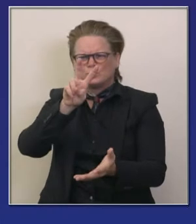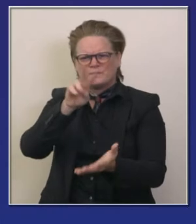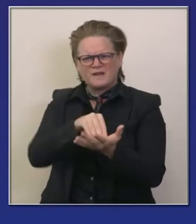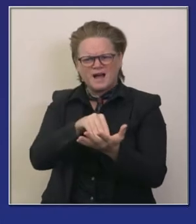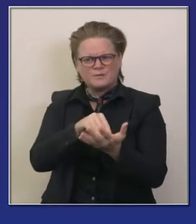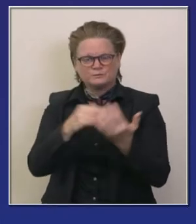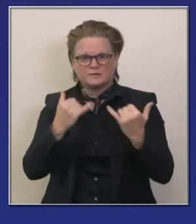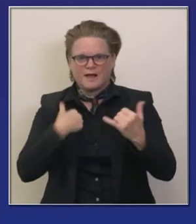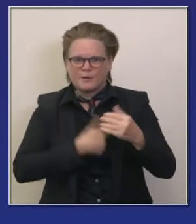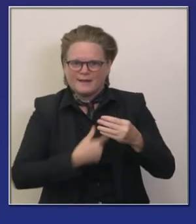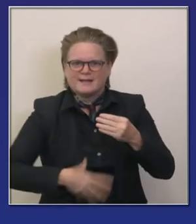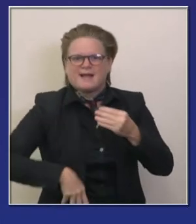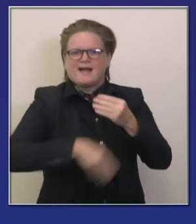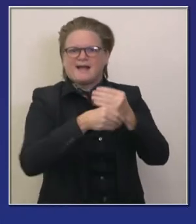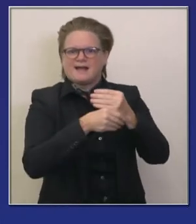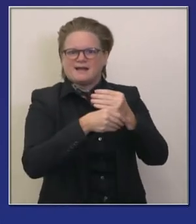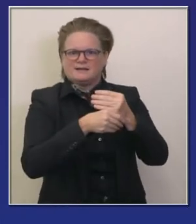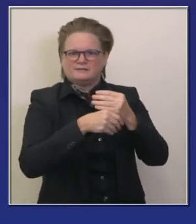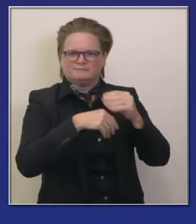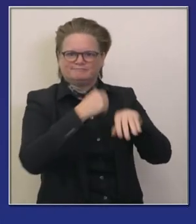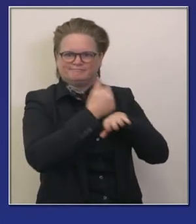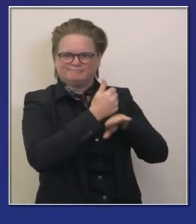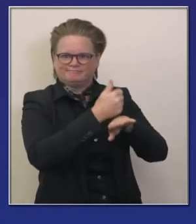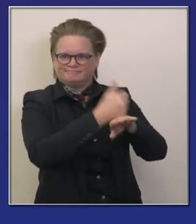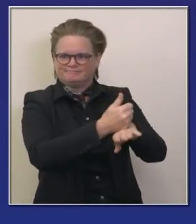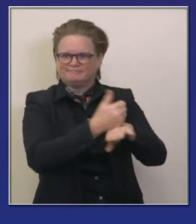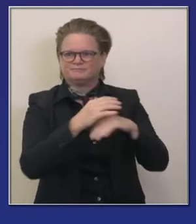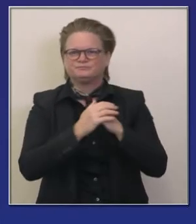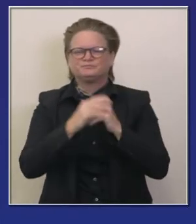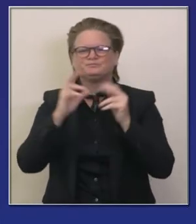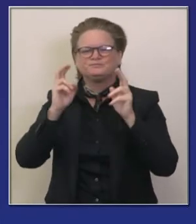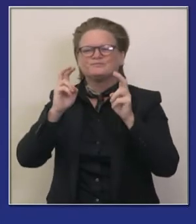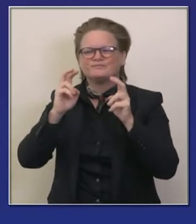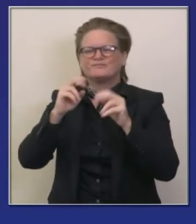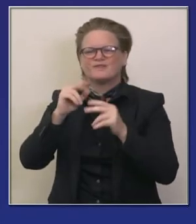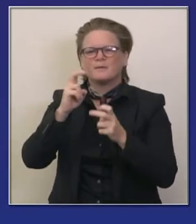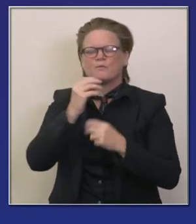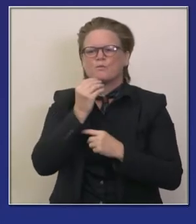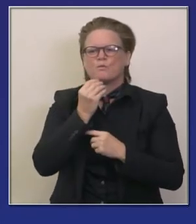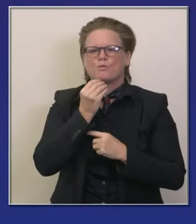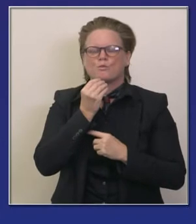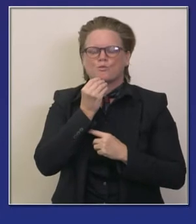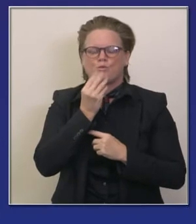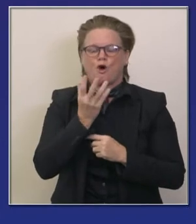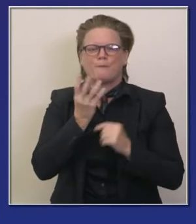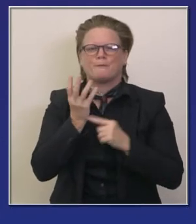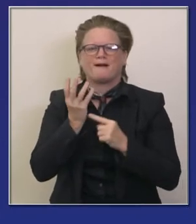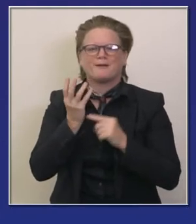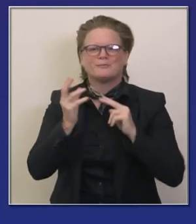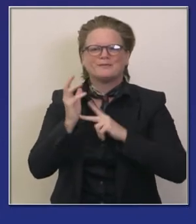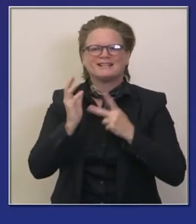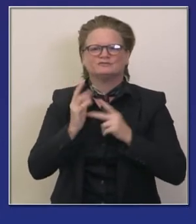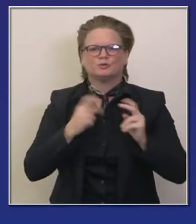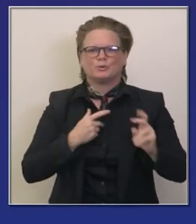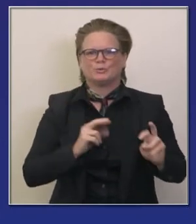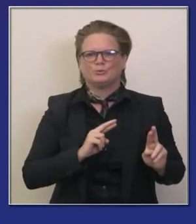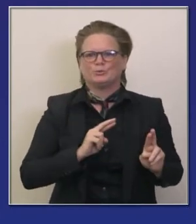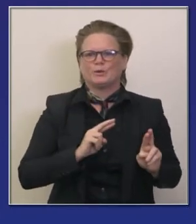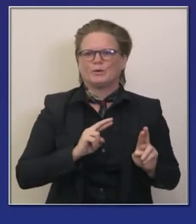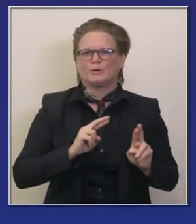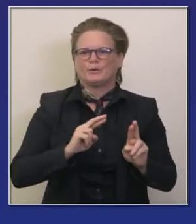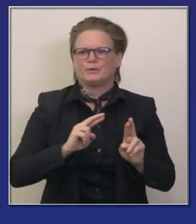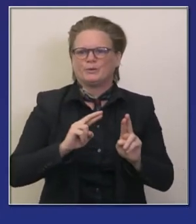disponibles fuera de las instalaciones médicas que están en condición cálida como le